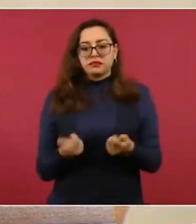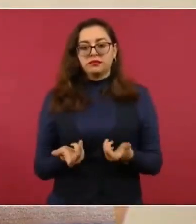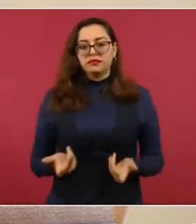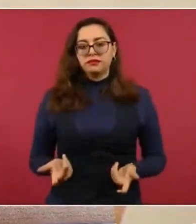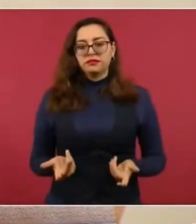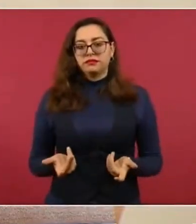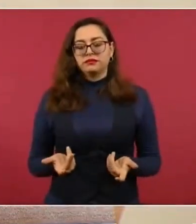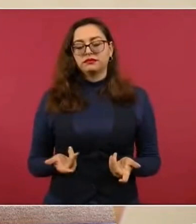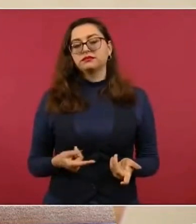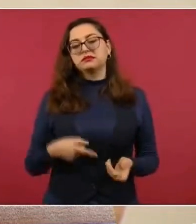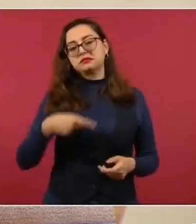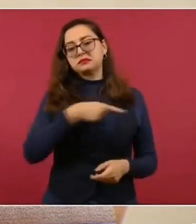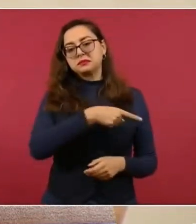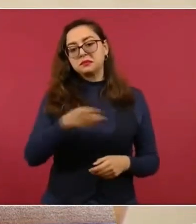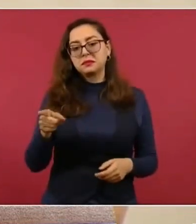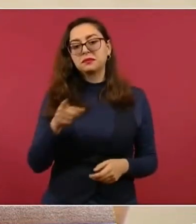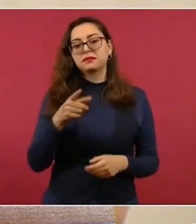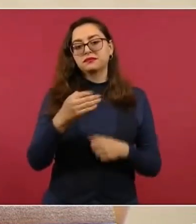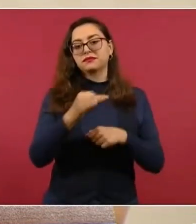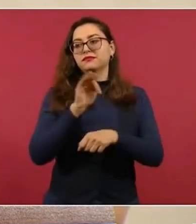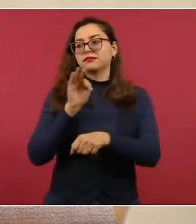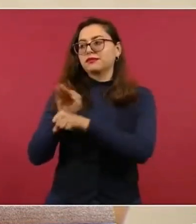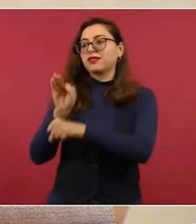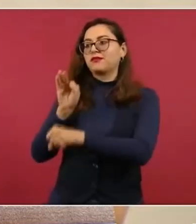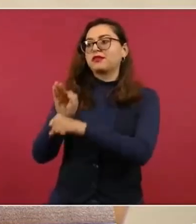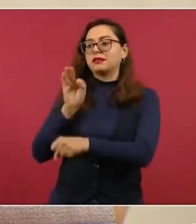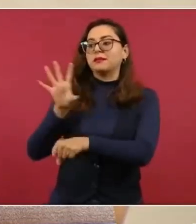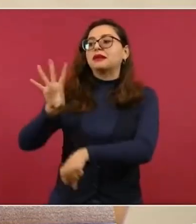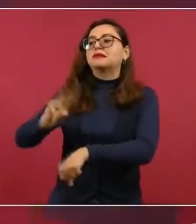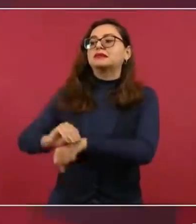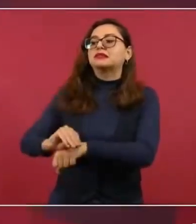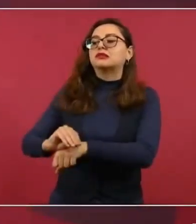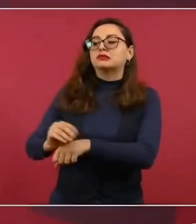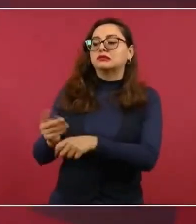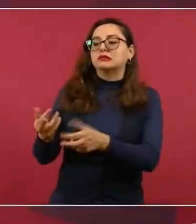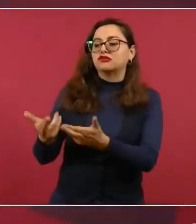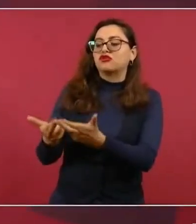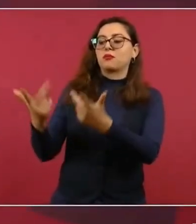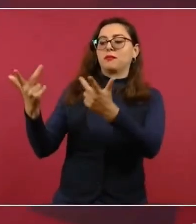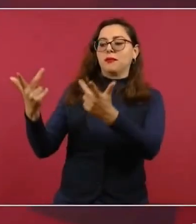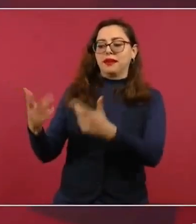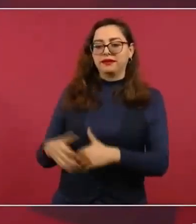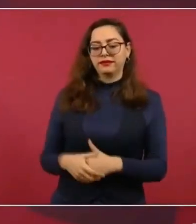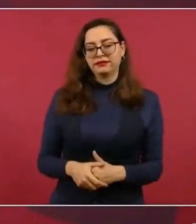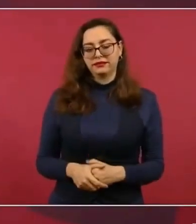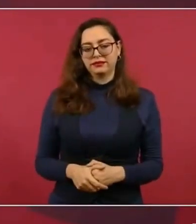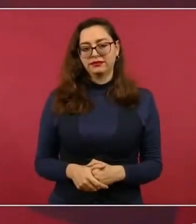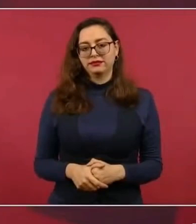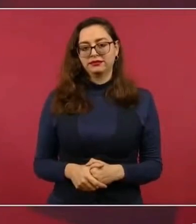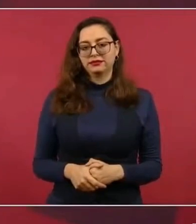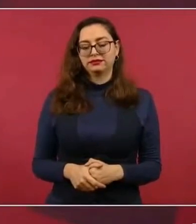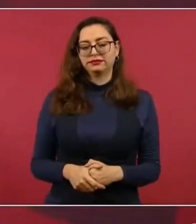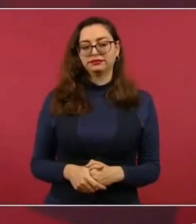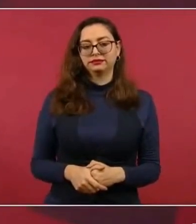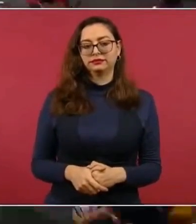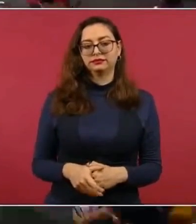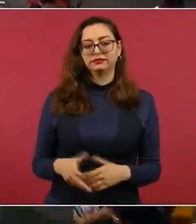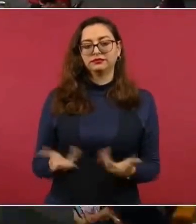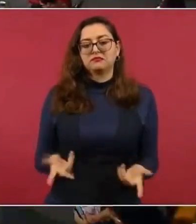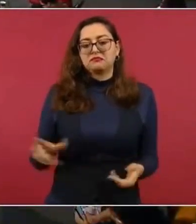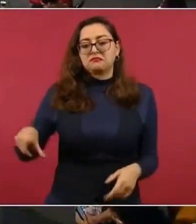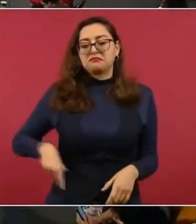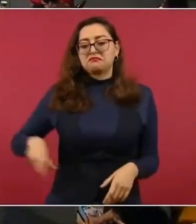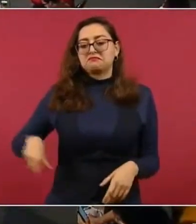apoyo de la gente y como se toleraba,